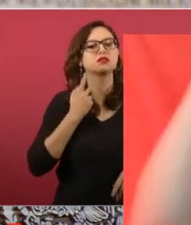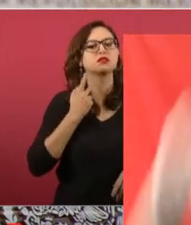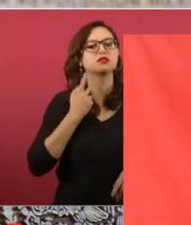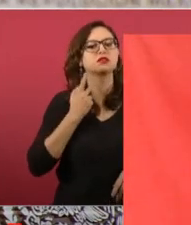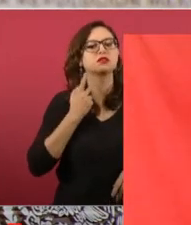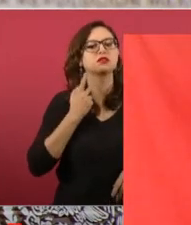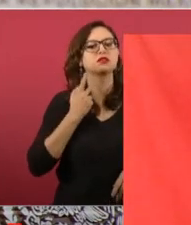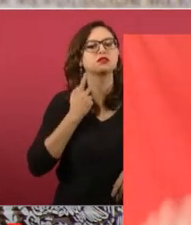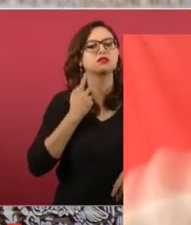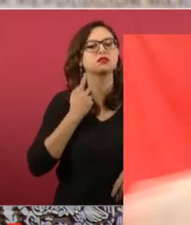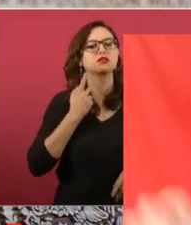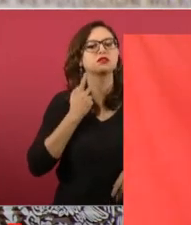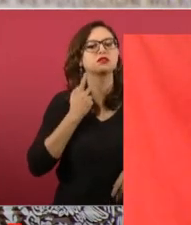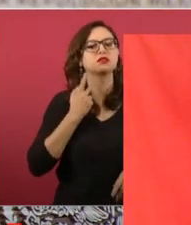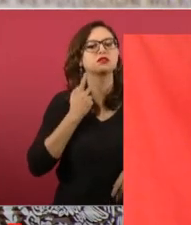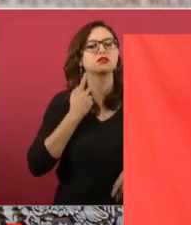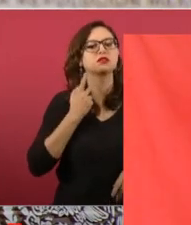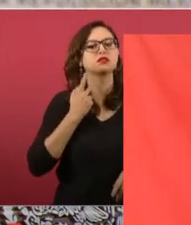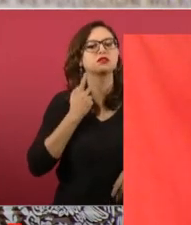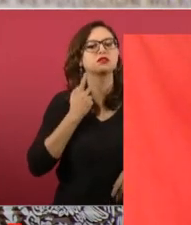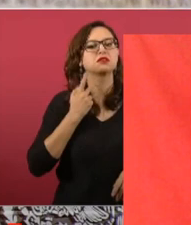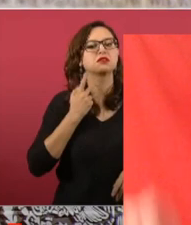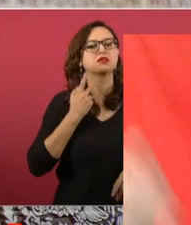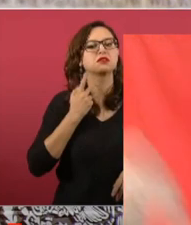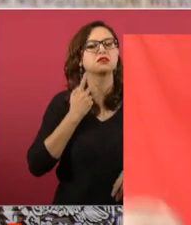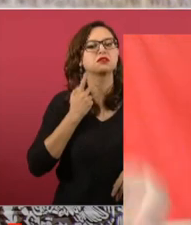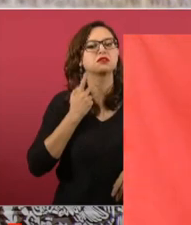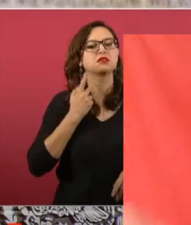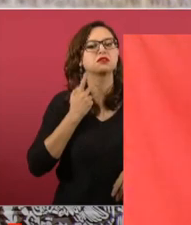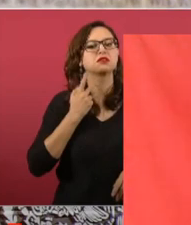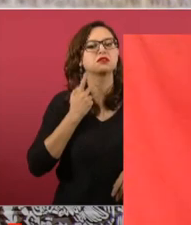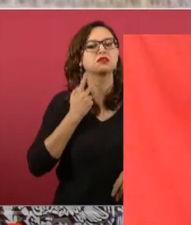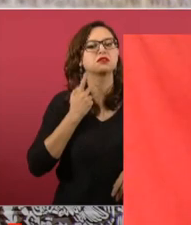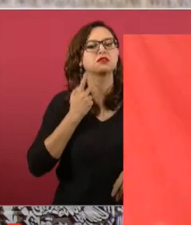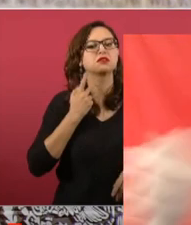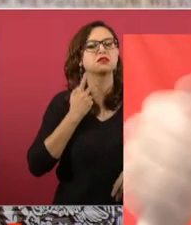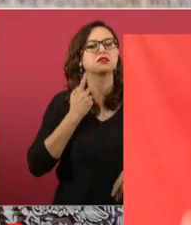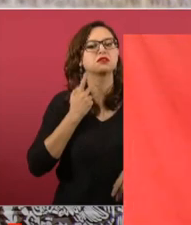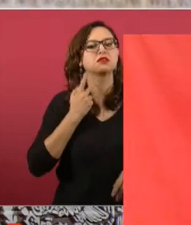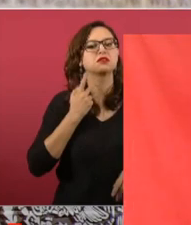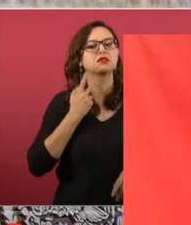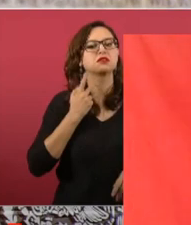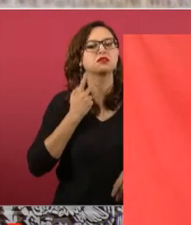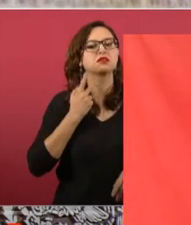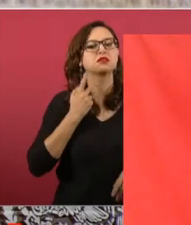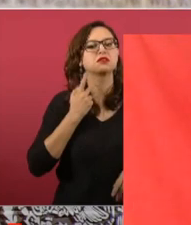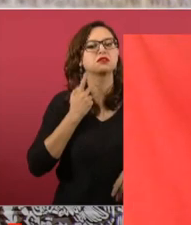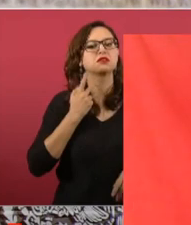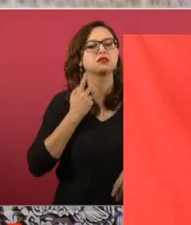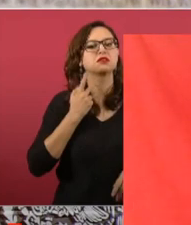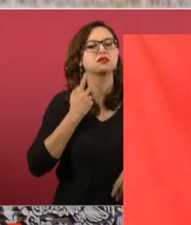Esa es verdad, compas, tú como mexicano lo puedes constatar en tu propio ombligo, compas, tu mente está un poquito más